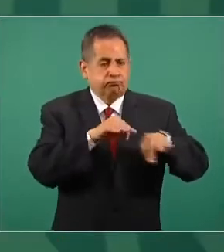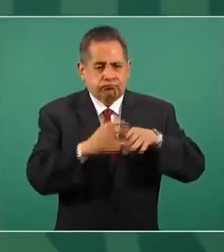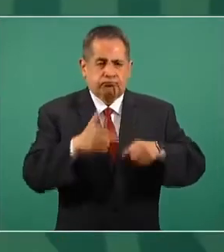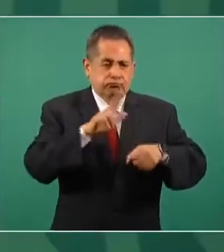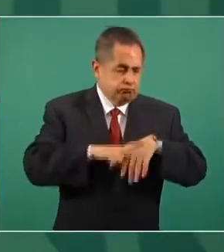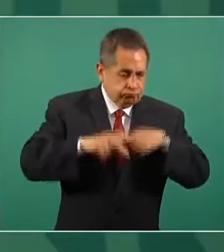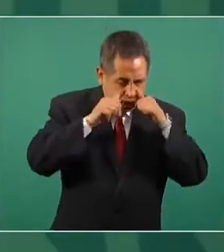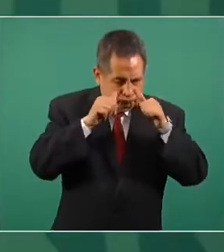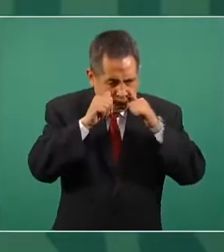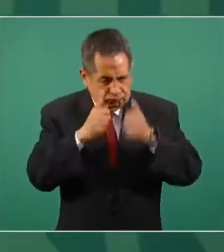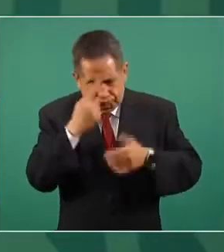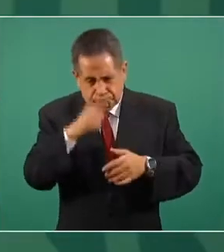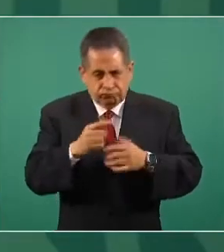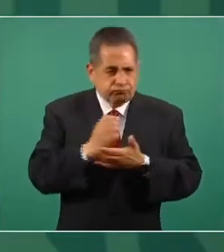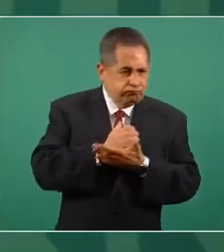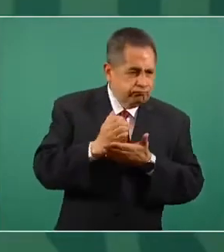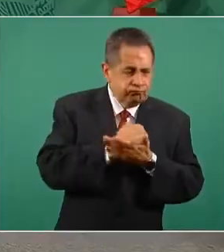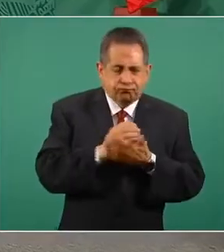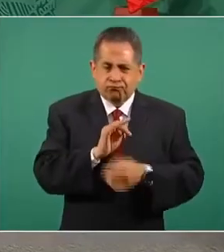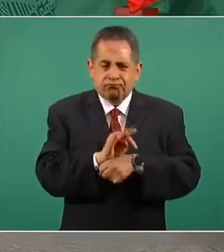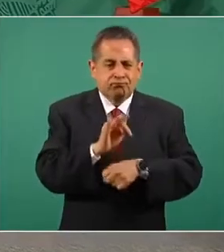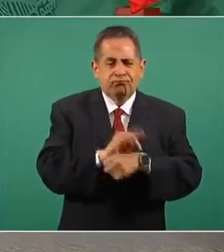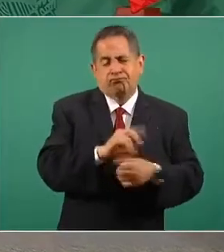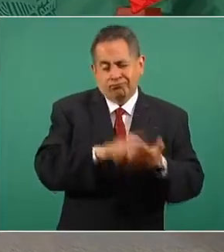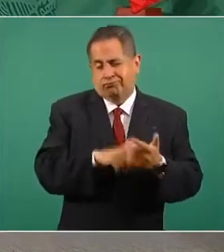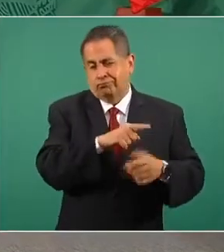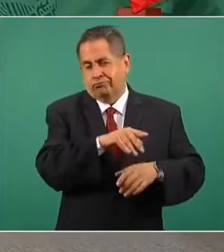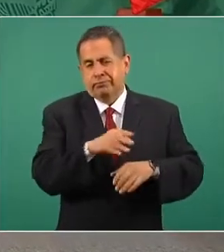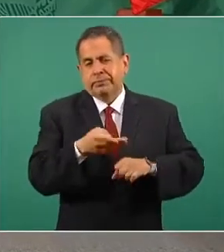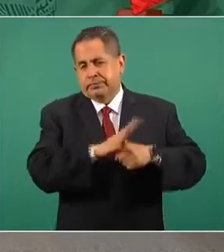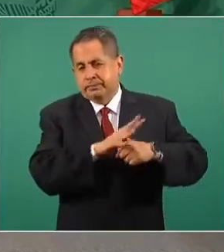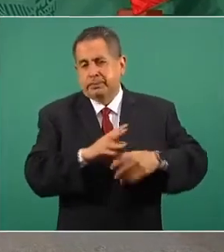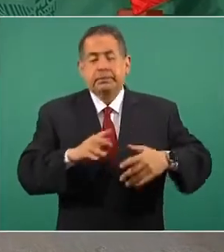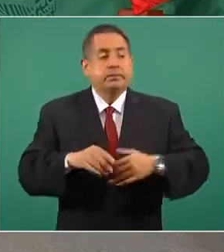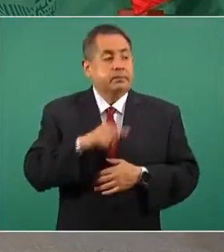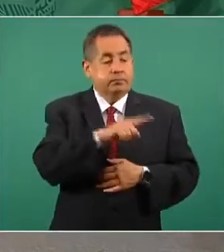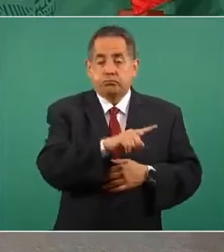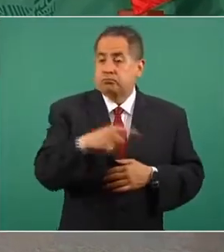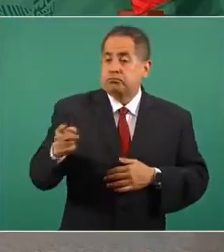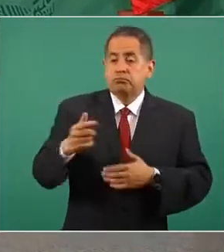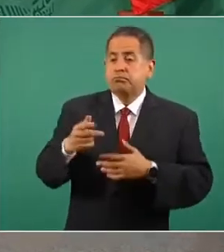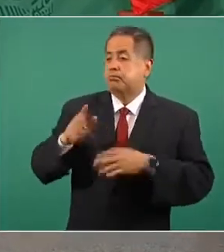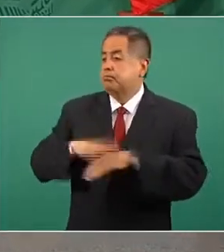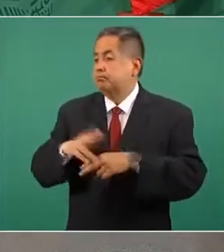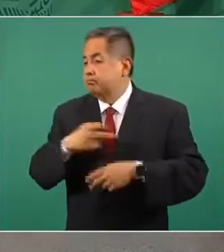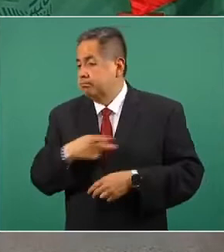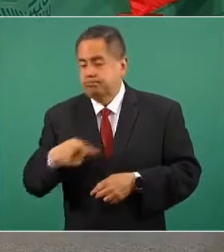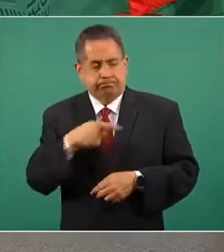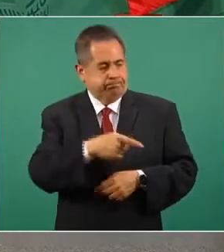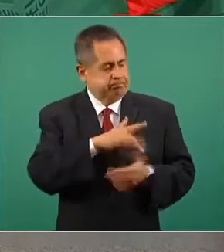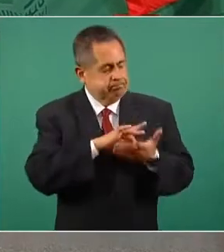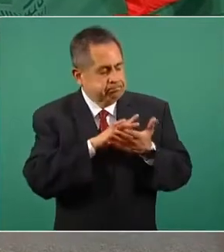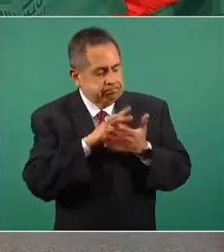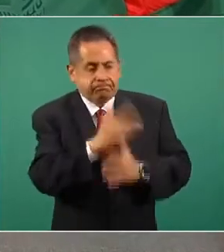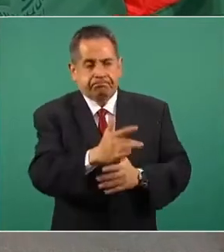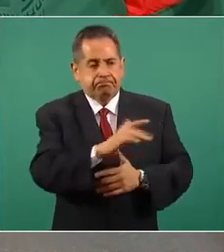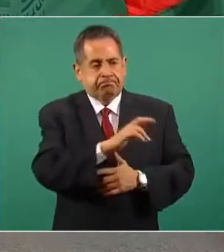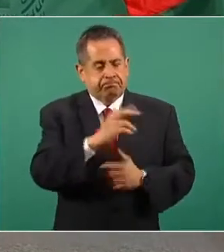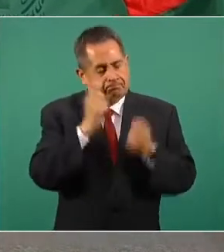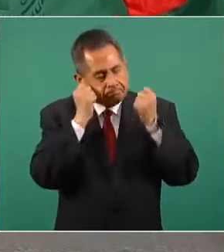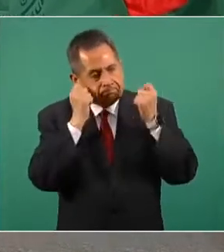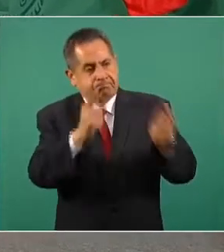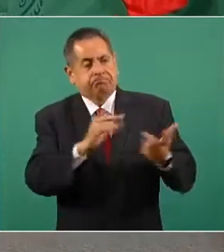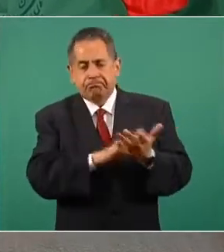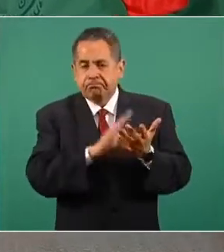enfermedad y sobre todo a la población más vulnerable. Nuestro agradecimiento, nuestro reconocimiento